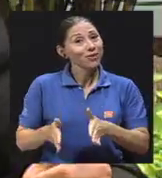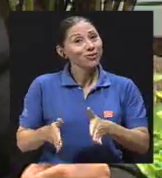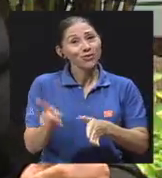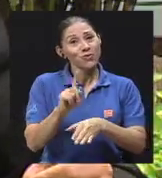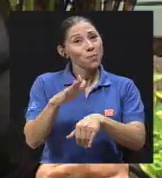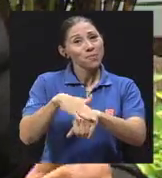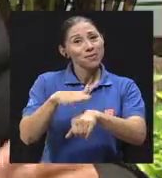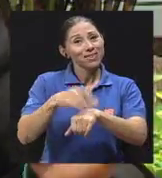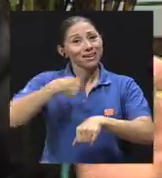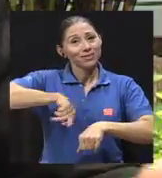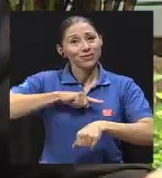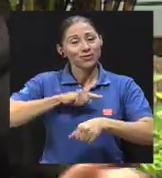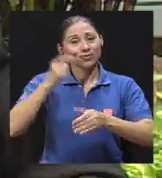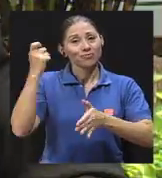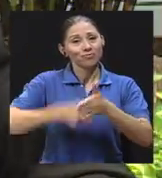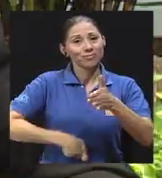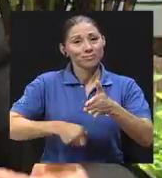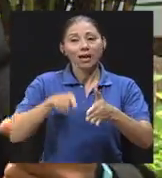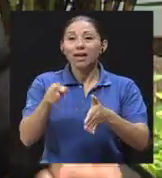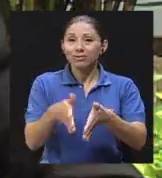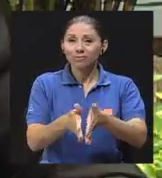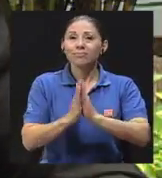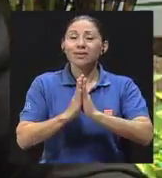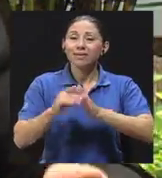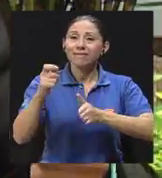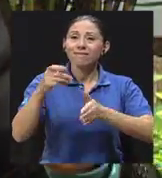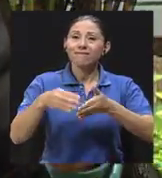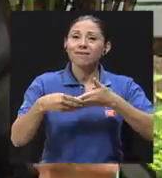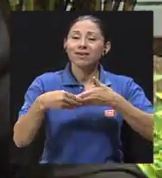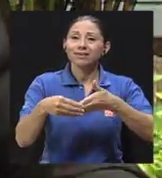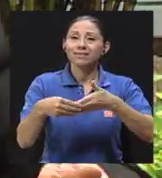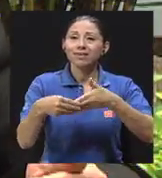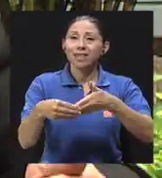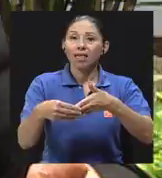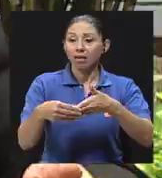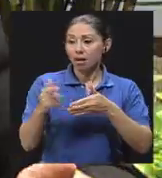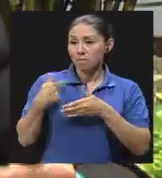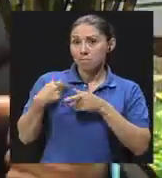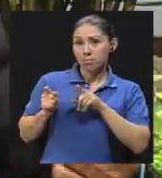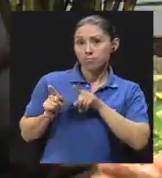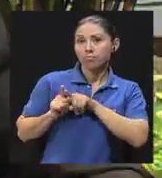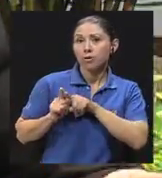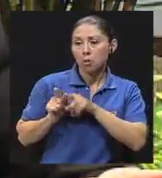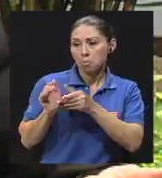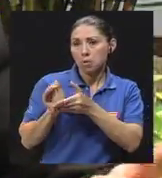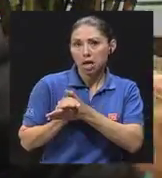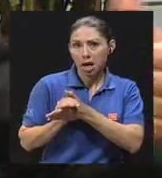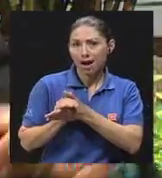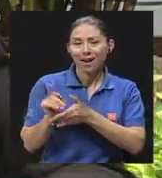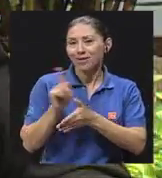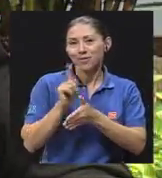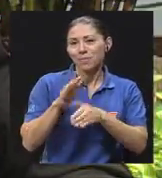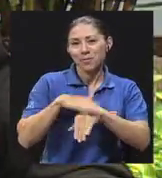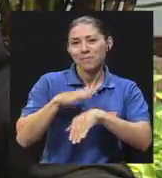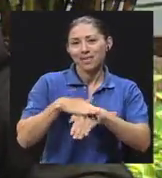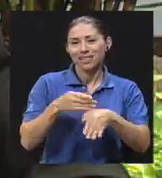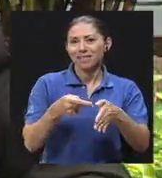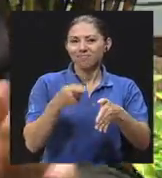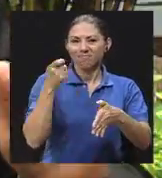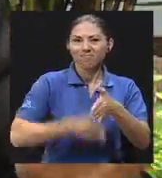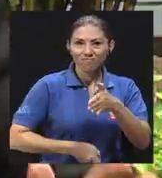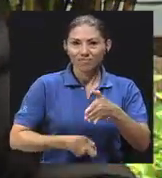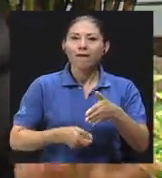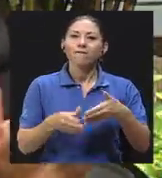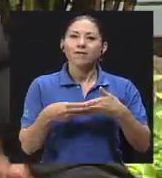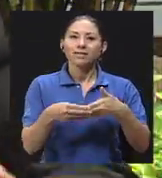ser rígidos, nos piden flexibilidad, ya nuestras parejas no nos dejan ser rígidos, nos piden flexibilidad, hasta en el mismo trabajo le